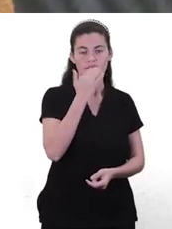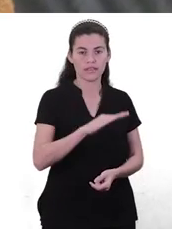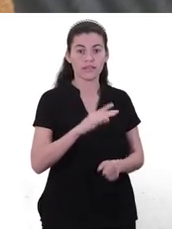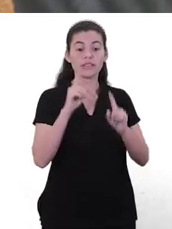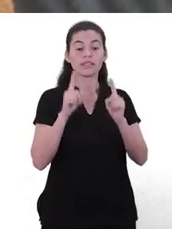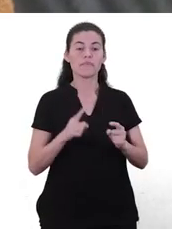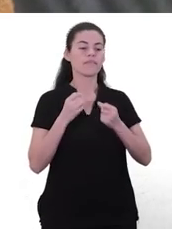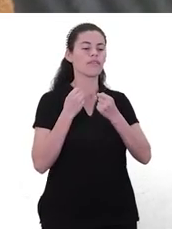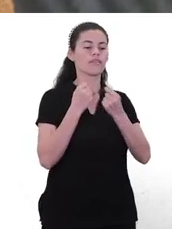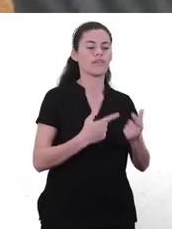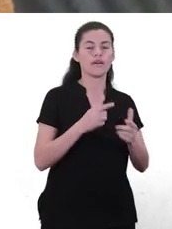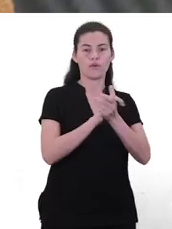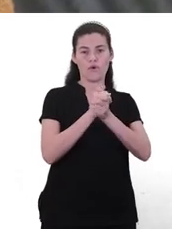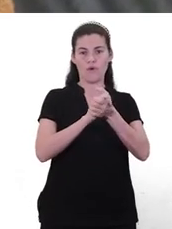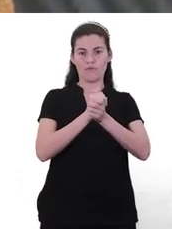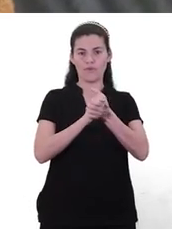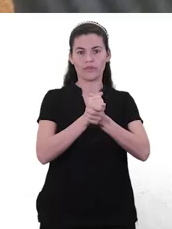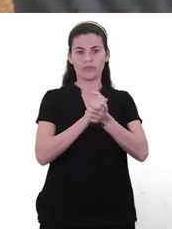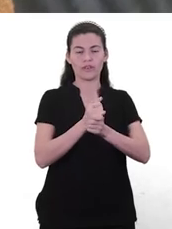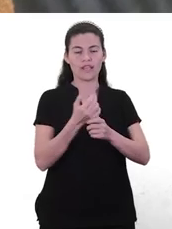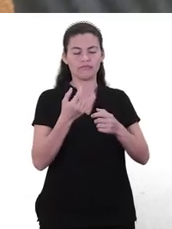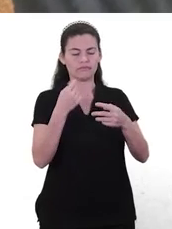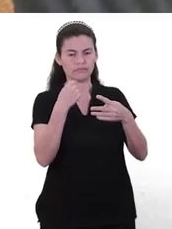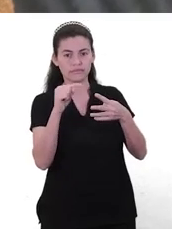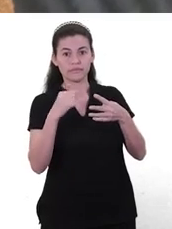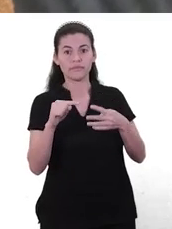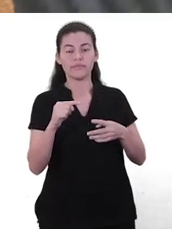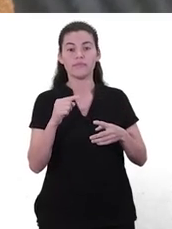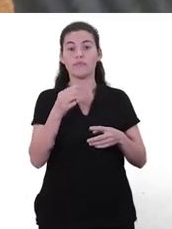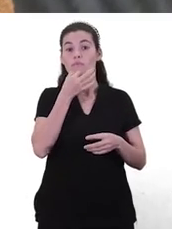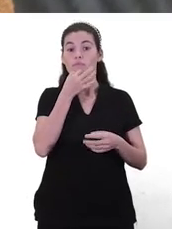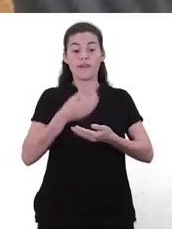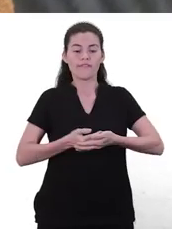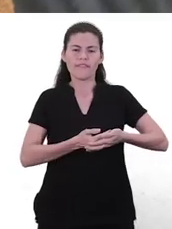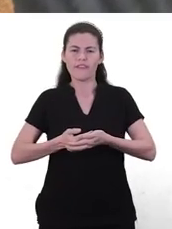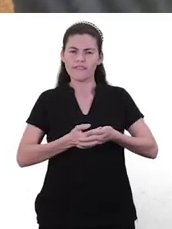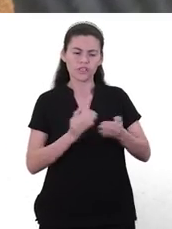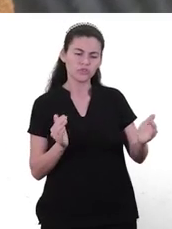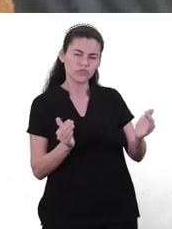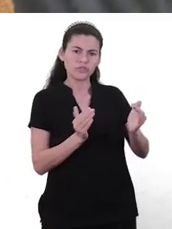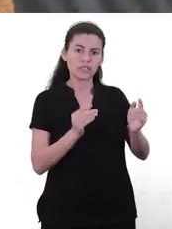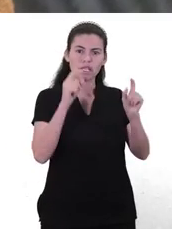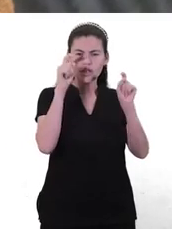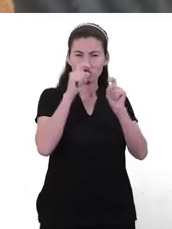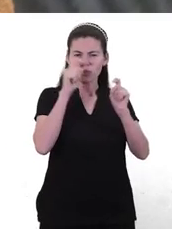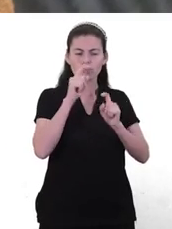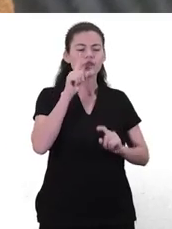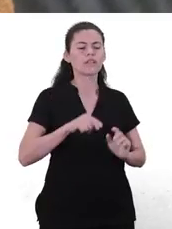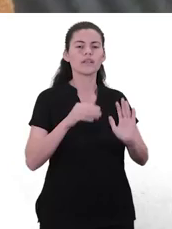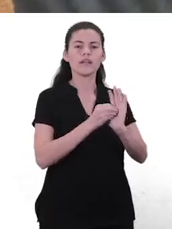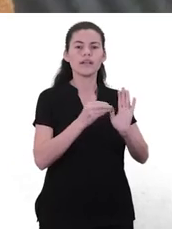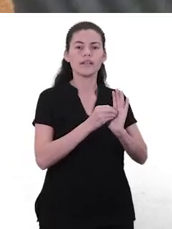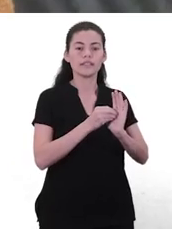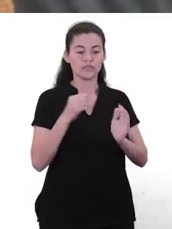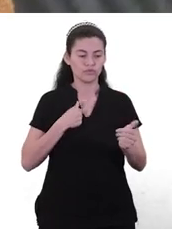lado, las oportunidades que le damos, ¿verdad? La acción en sí. Si pensamos en bebé, cuando nacen es cuando está llorando mi bebé, de estar